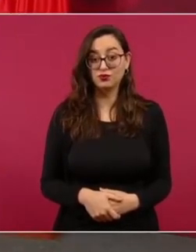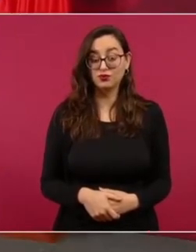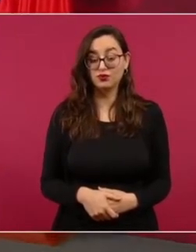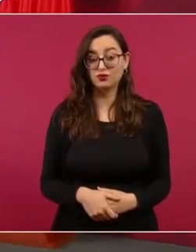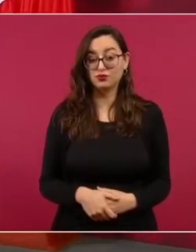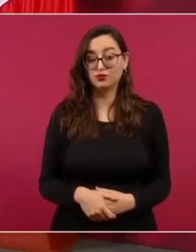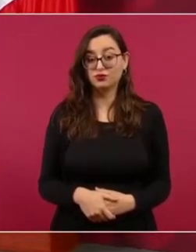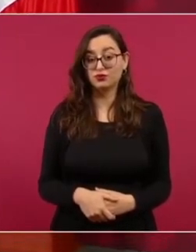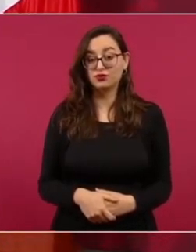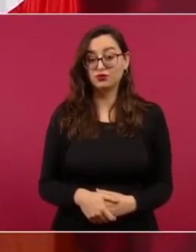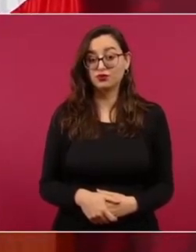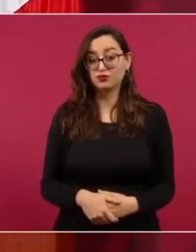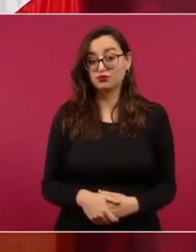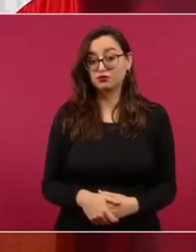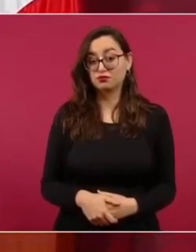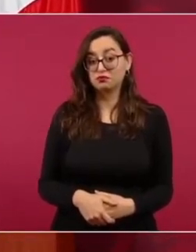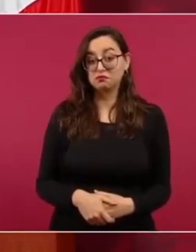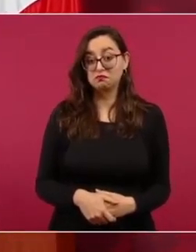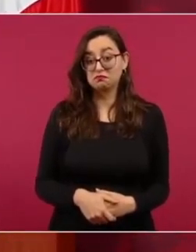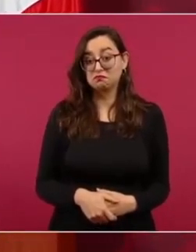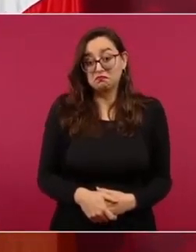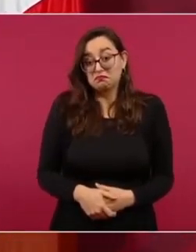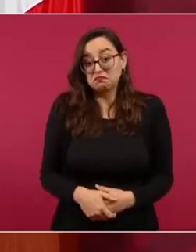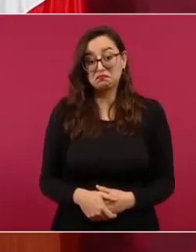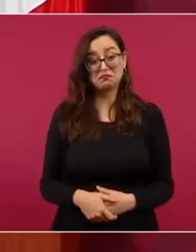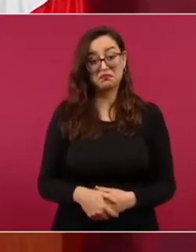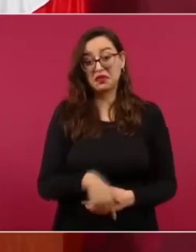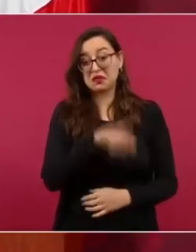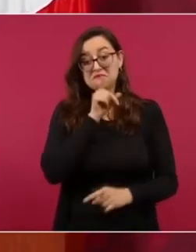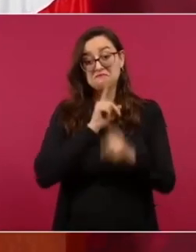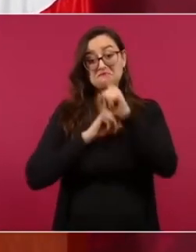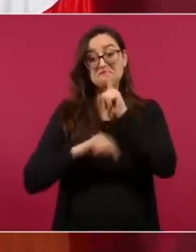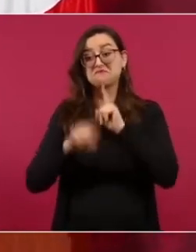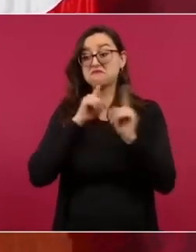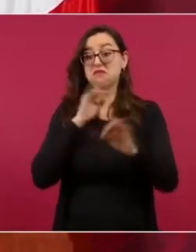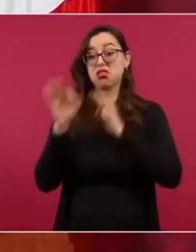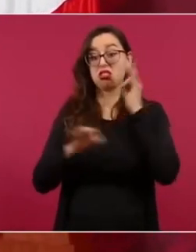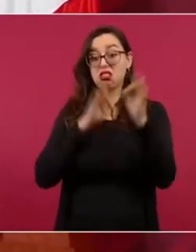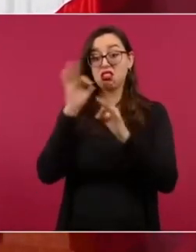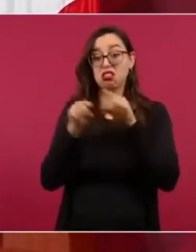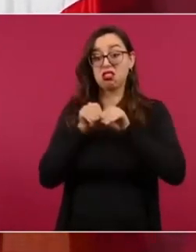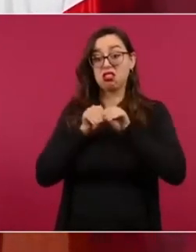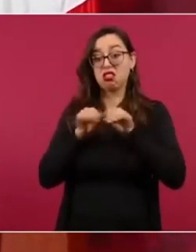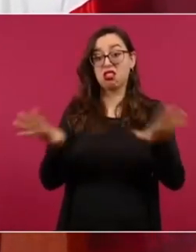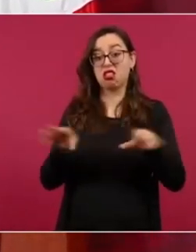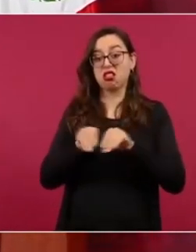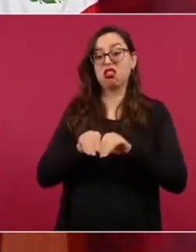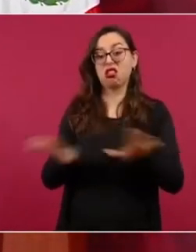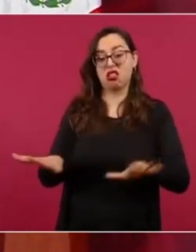Pues es desinformación o mala fe.